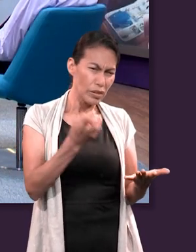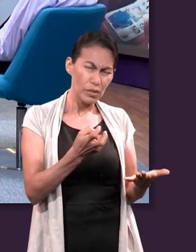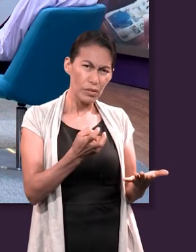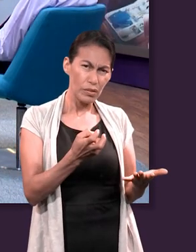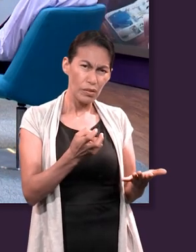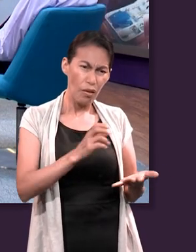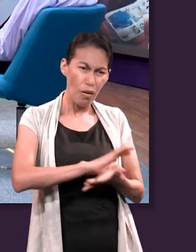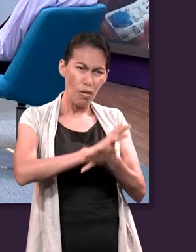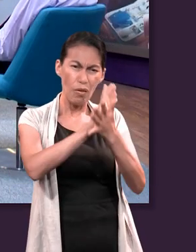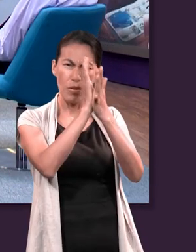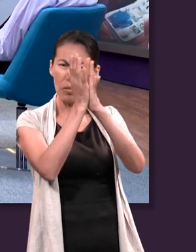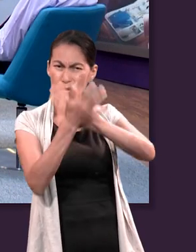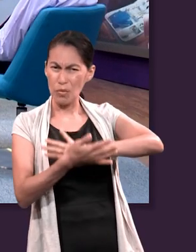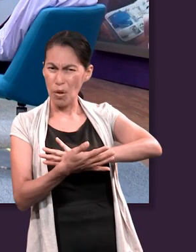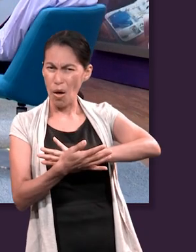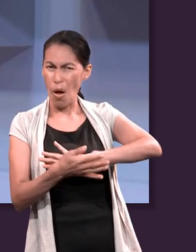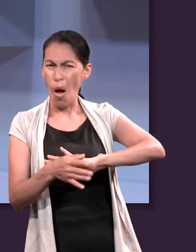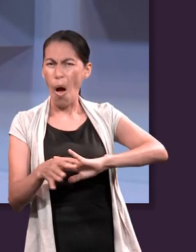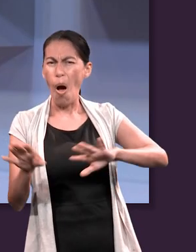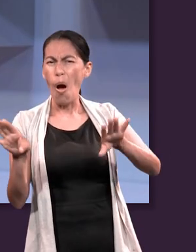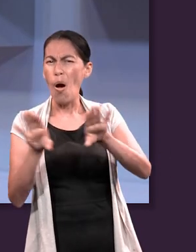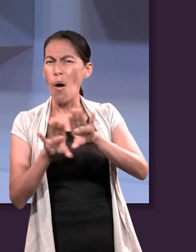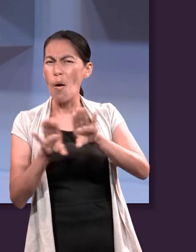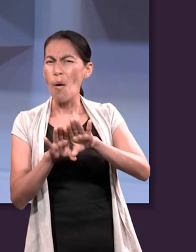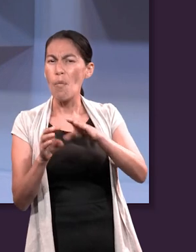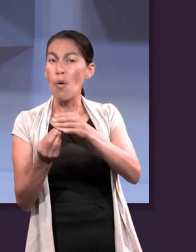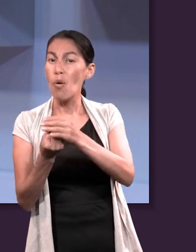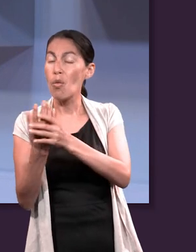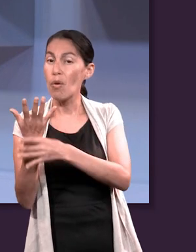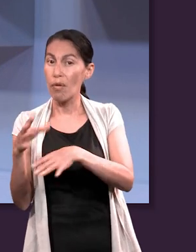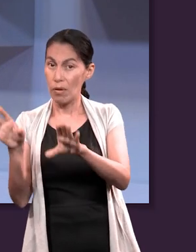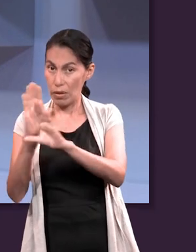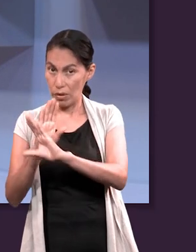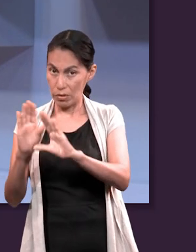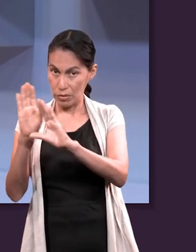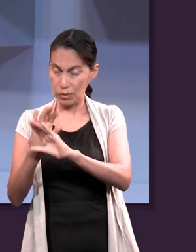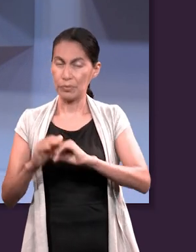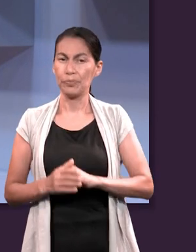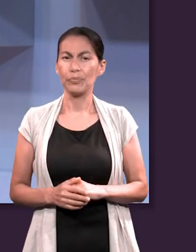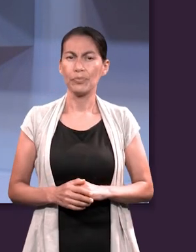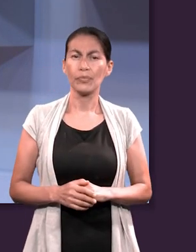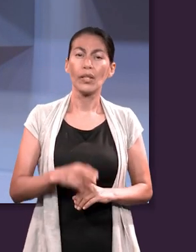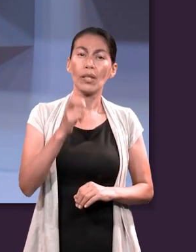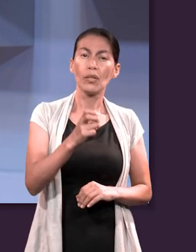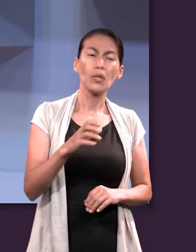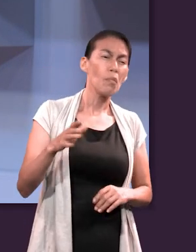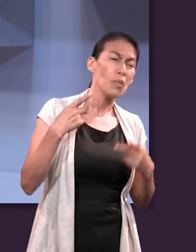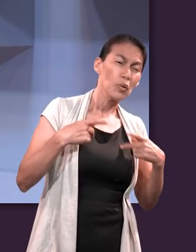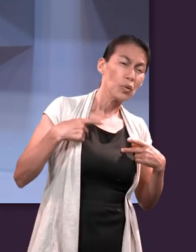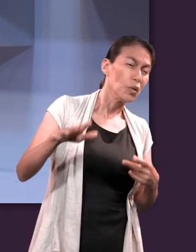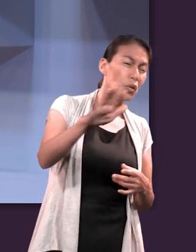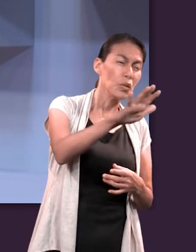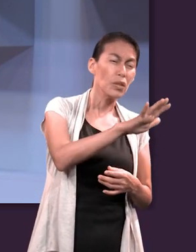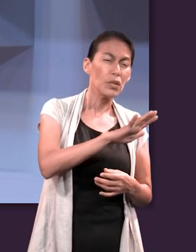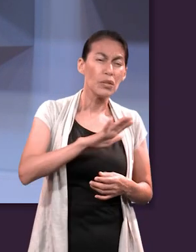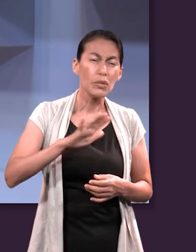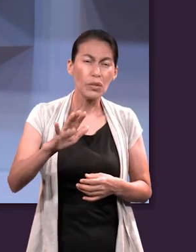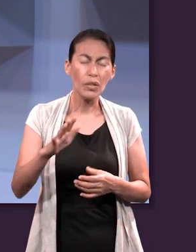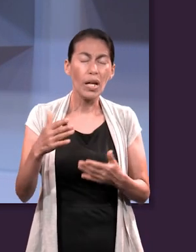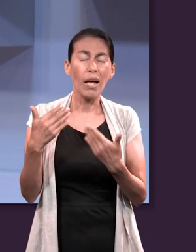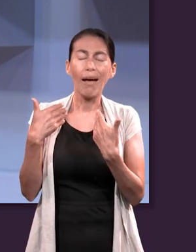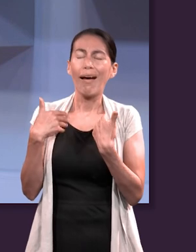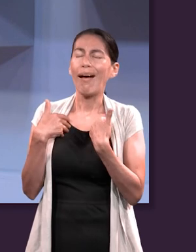Dios la transformó como la primera nota de una nueva sinfonía, en cual toda